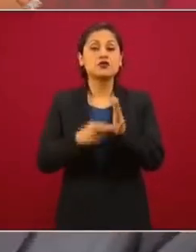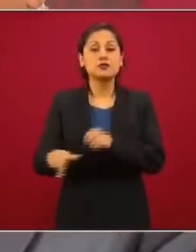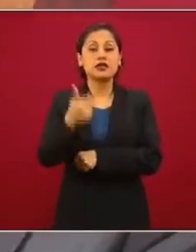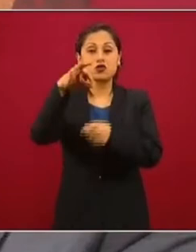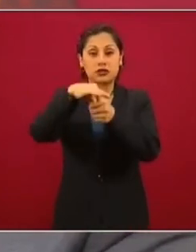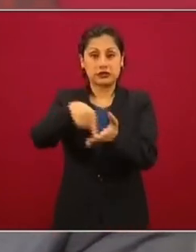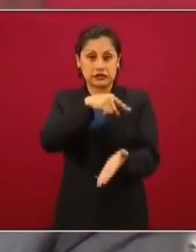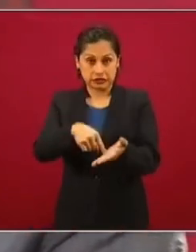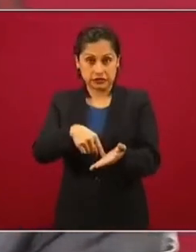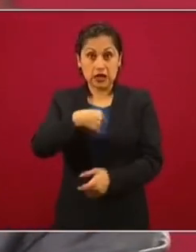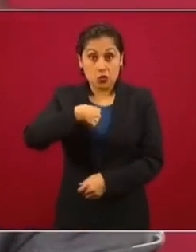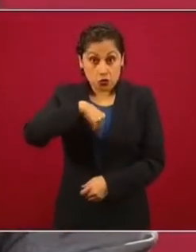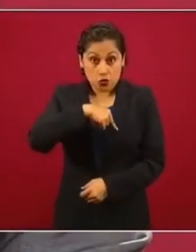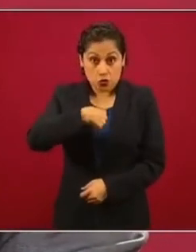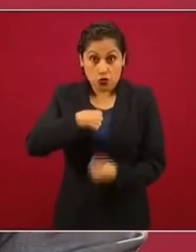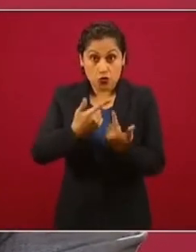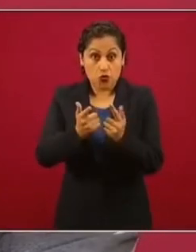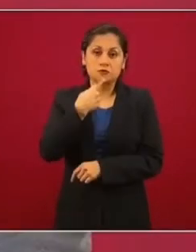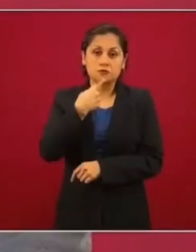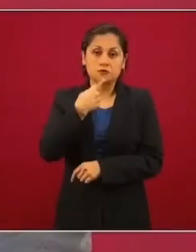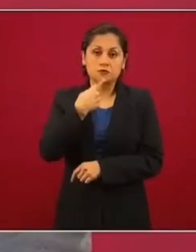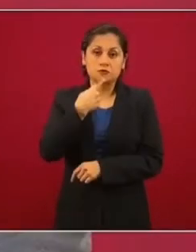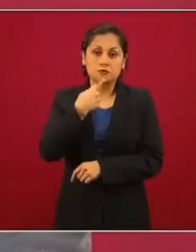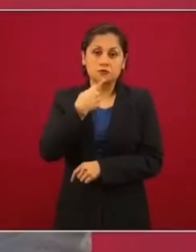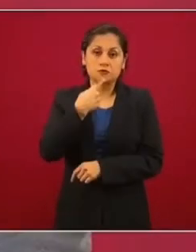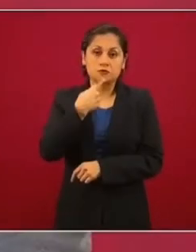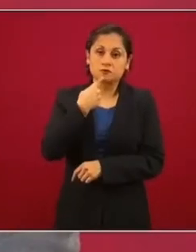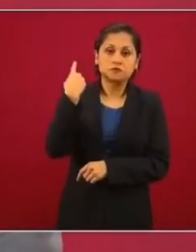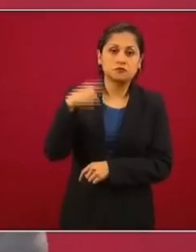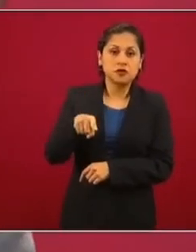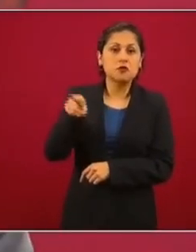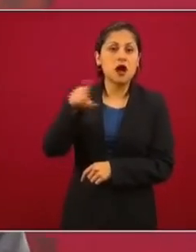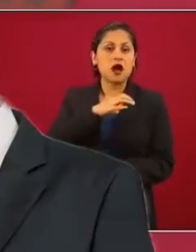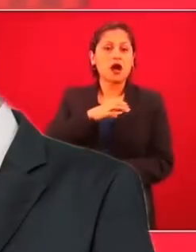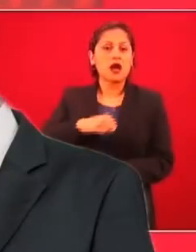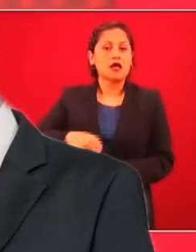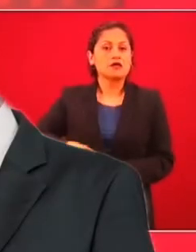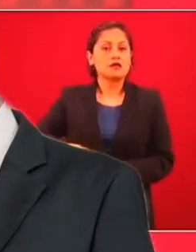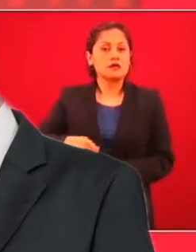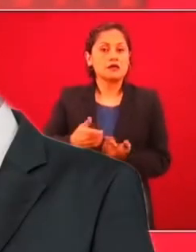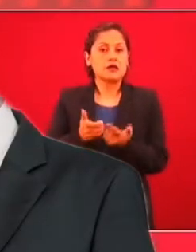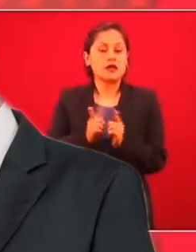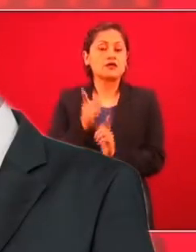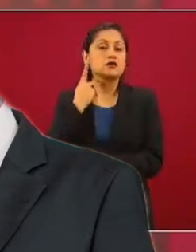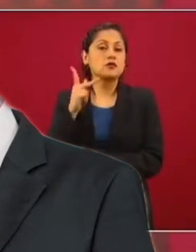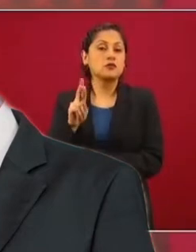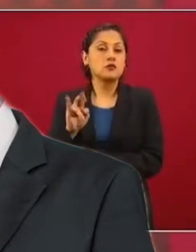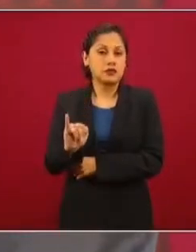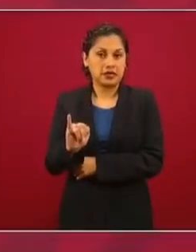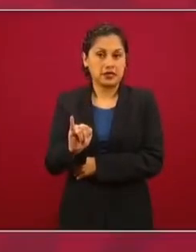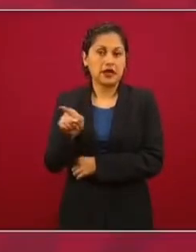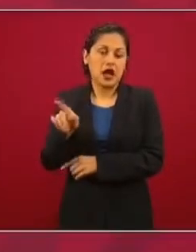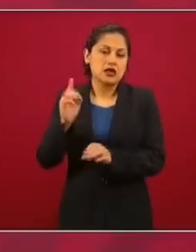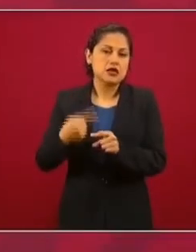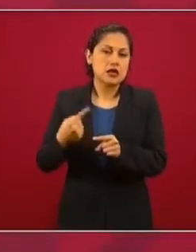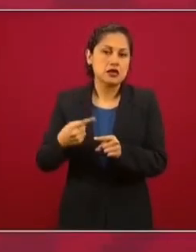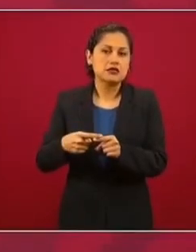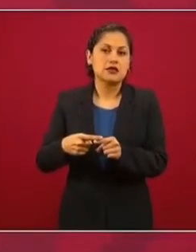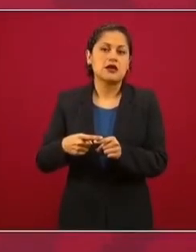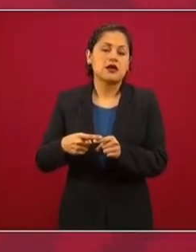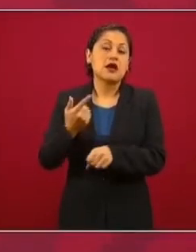denunciamos de que el candidato de PRI, en ese entonces el licenciado Peña, había rebasado